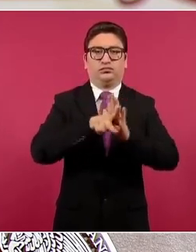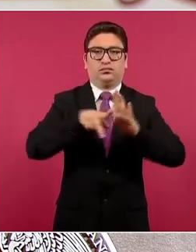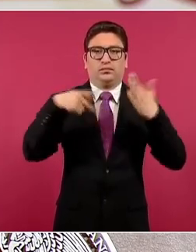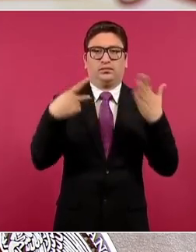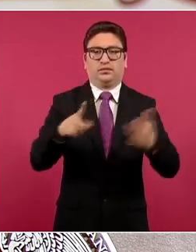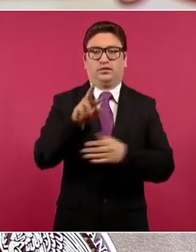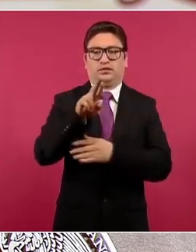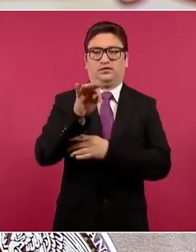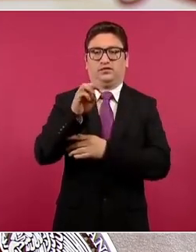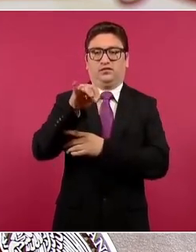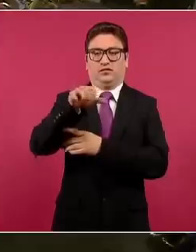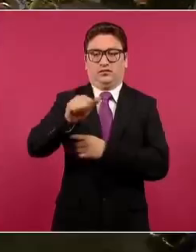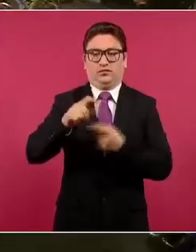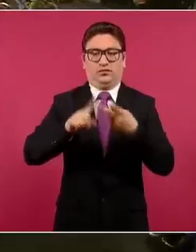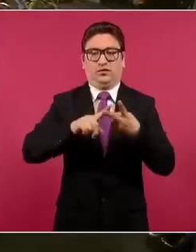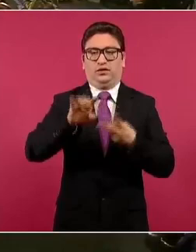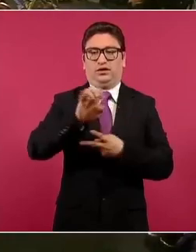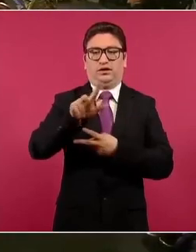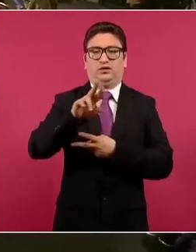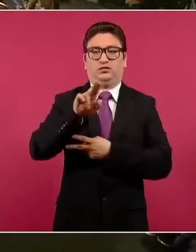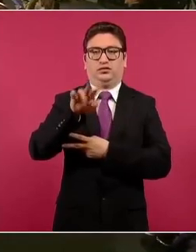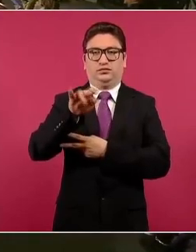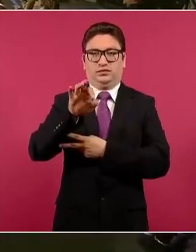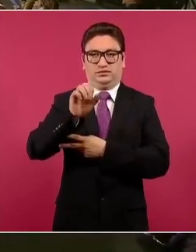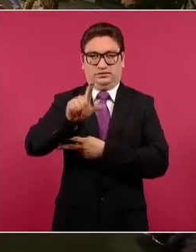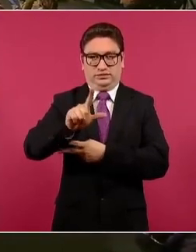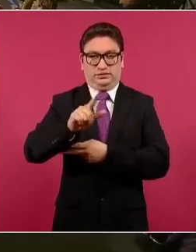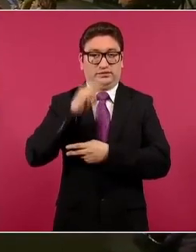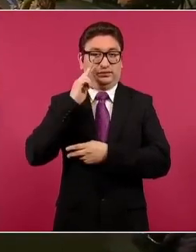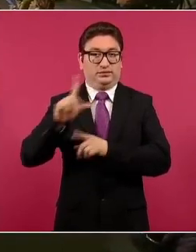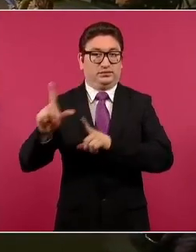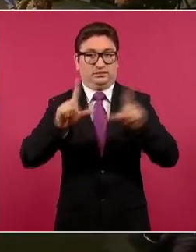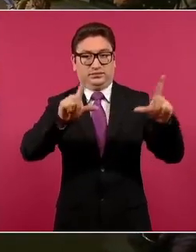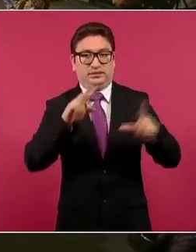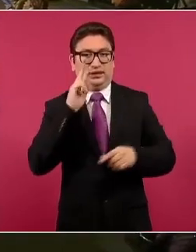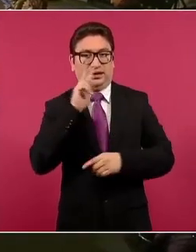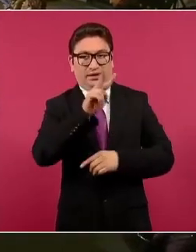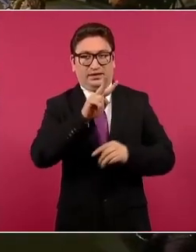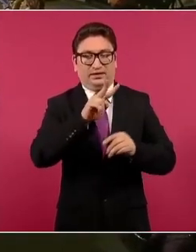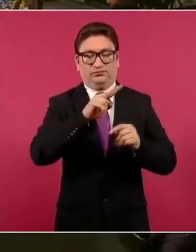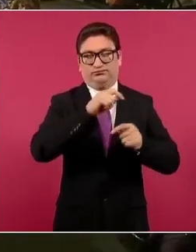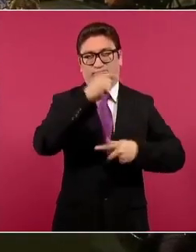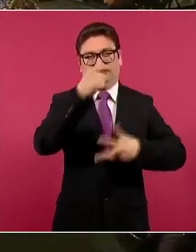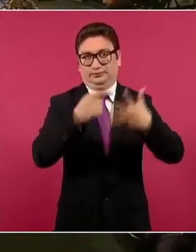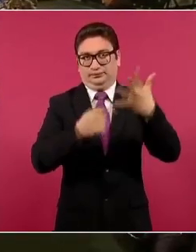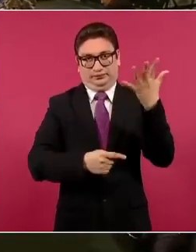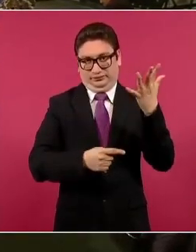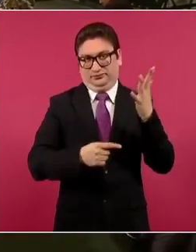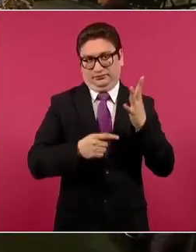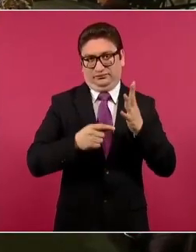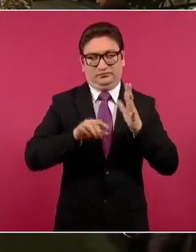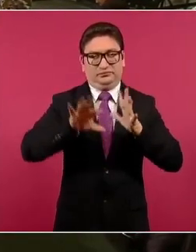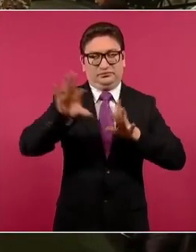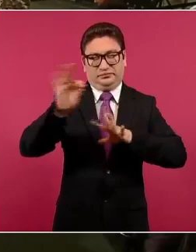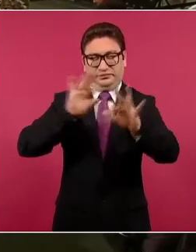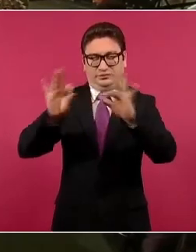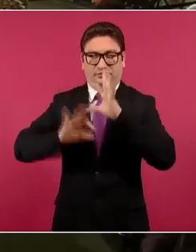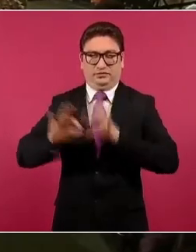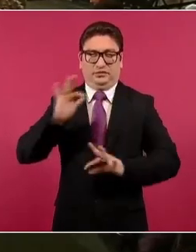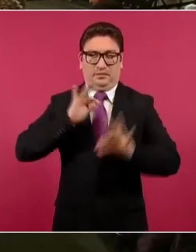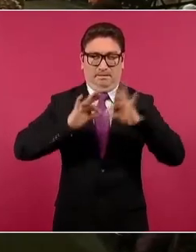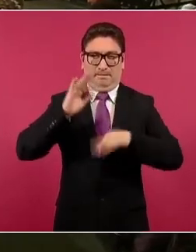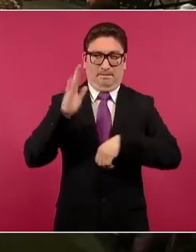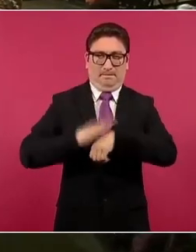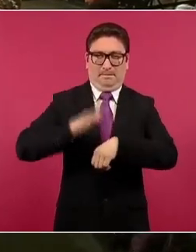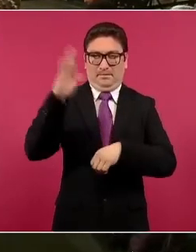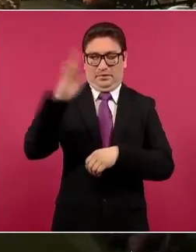y el Universal, que aquí vemos en la pantalla todas… Bueno, hicimos una selección de las más